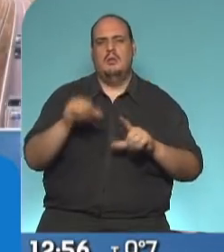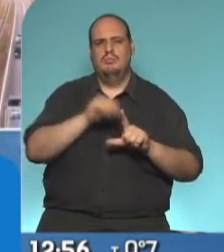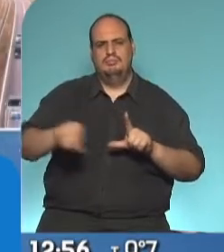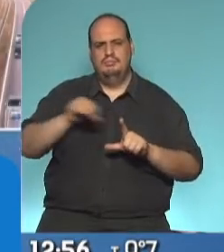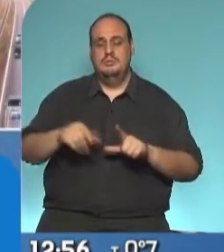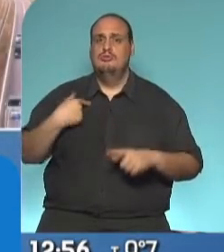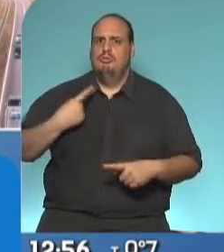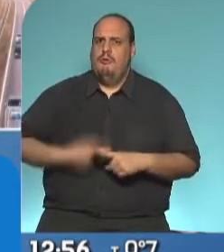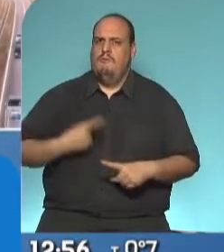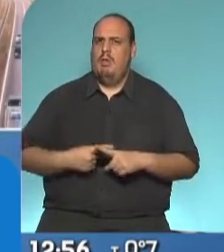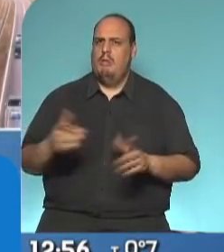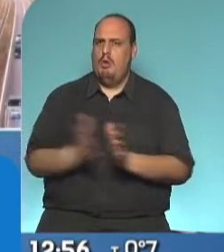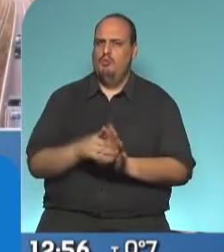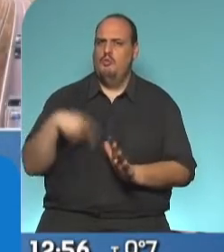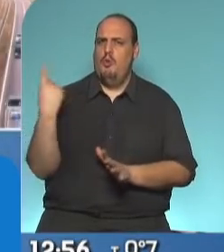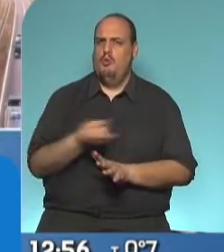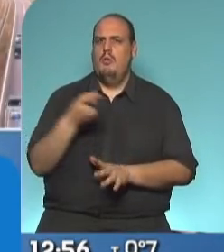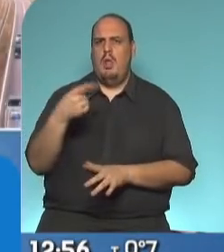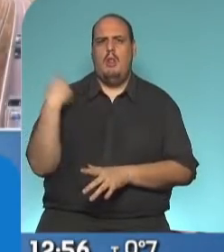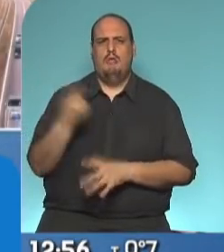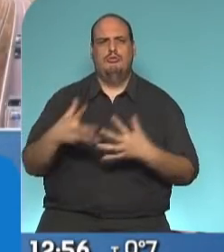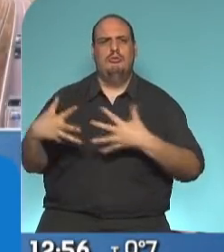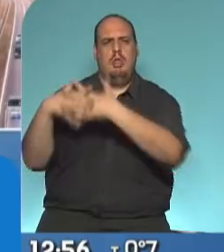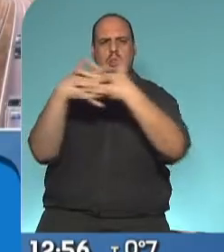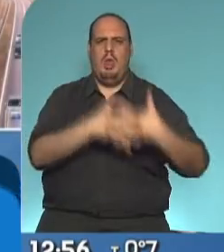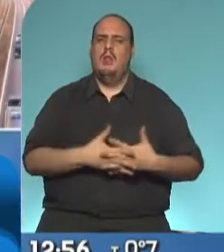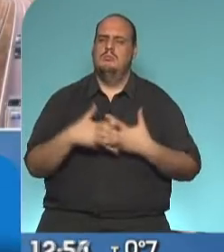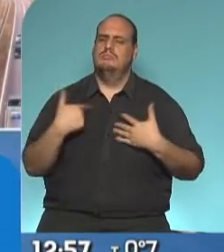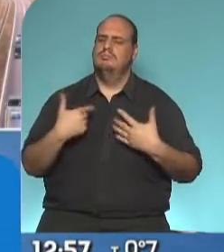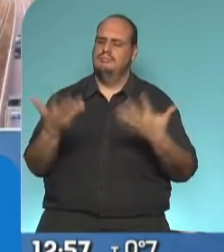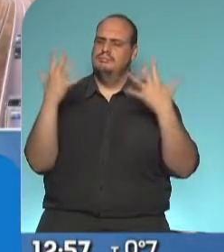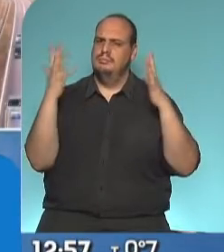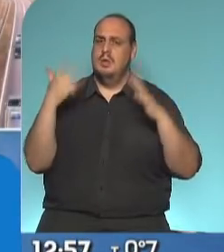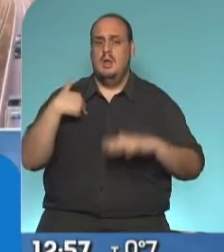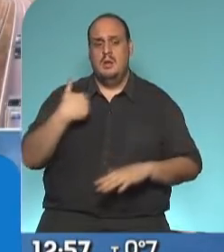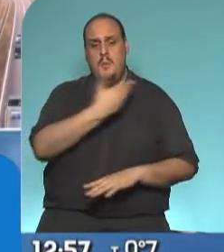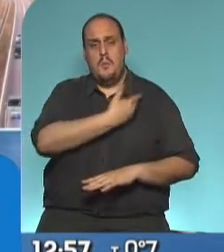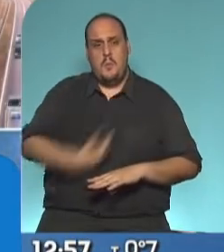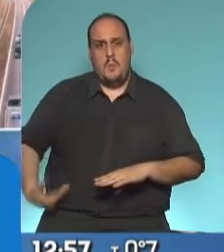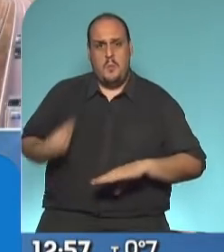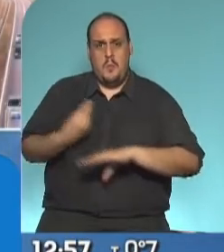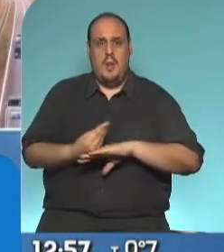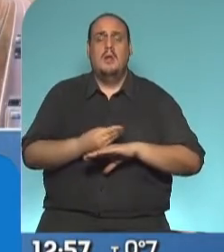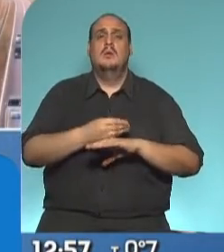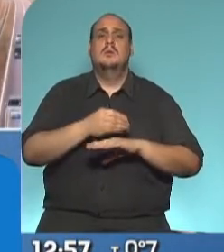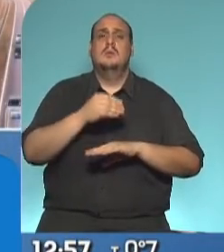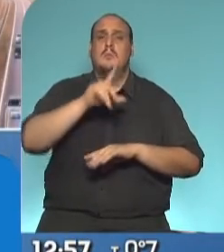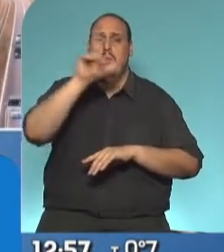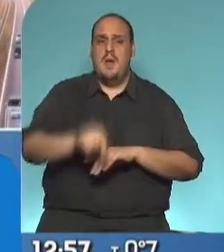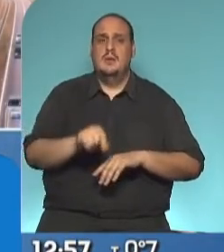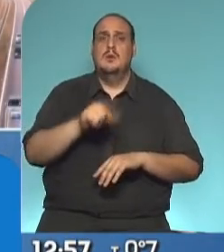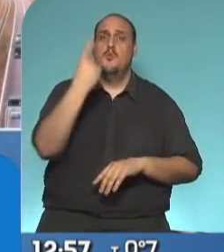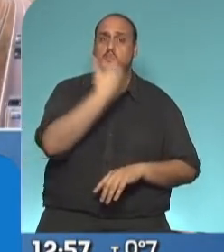Celebro con ustedes que nos estemos integrando. Este es un país que gobierna un presidente y 24 gobernadores.